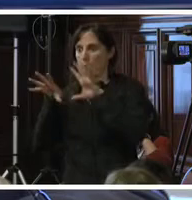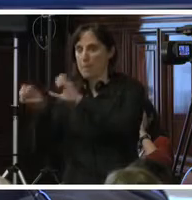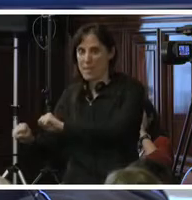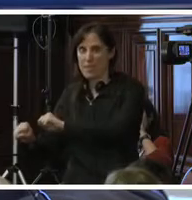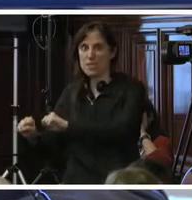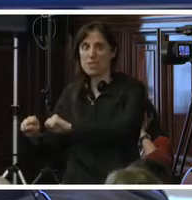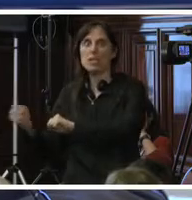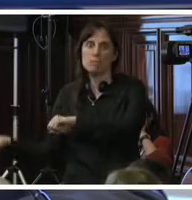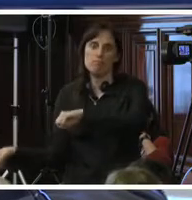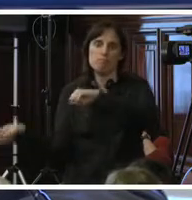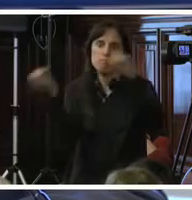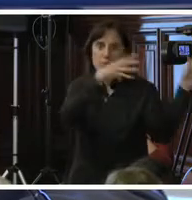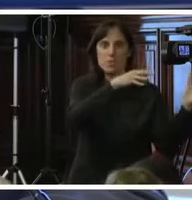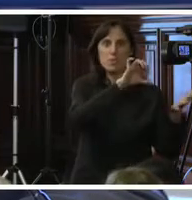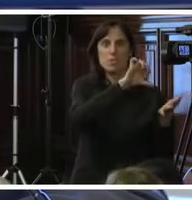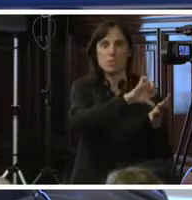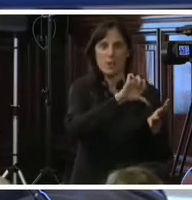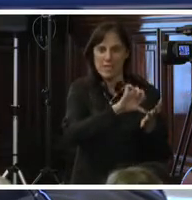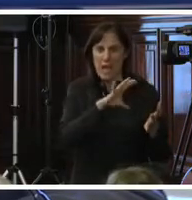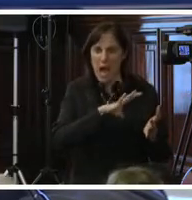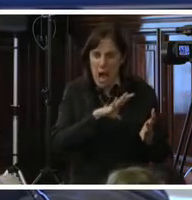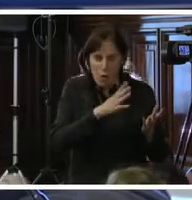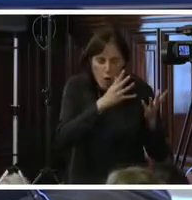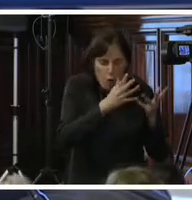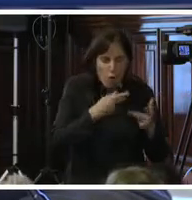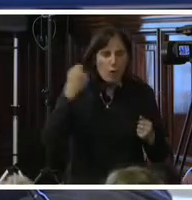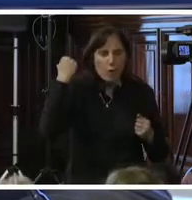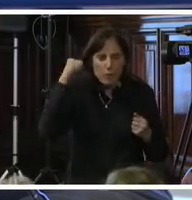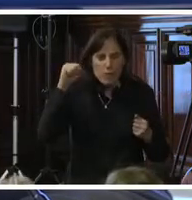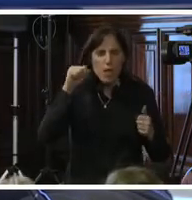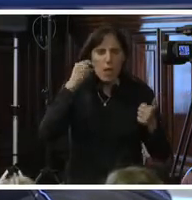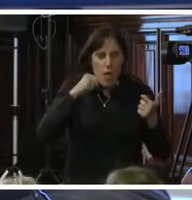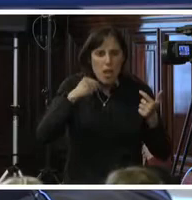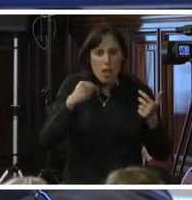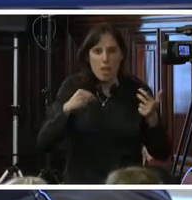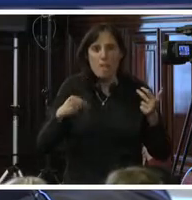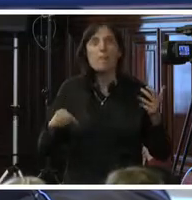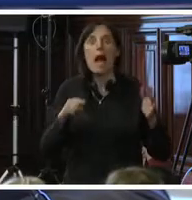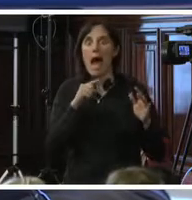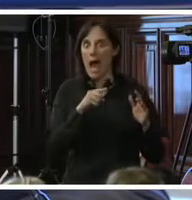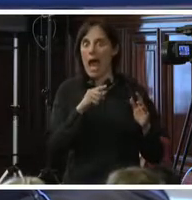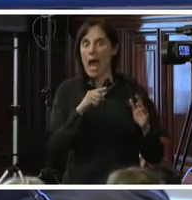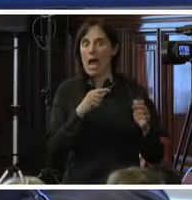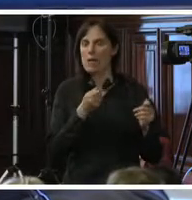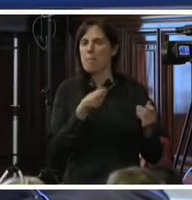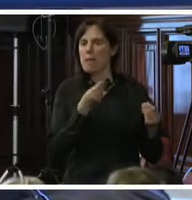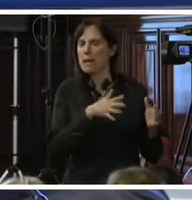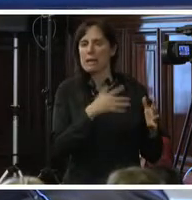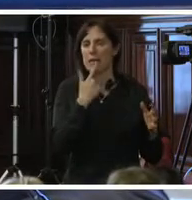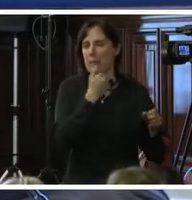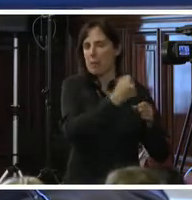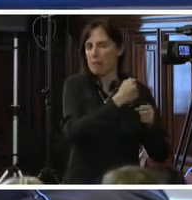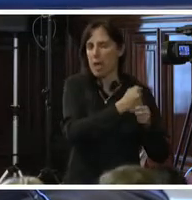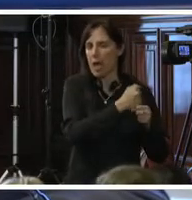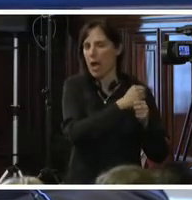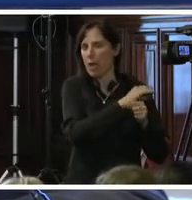organización criminal instalada que va a implementar una exploración en su trabajo, bueno, ahí estamos frente al